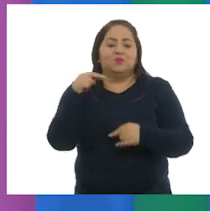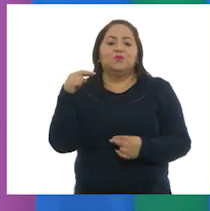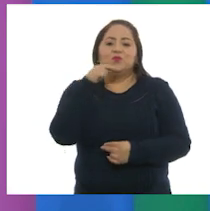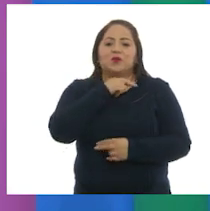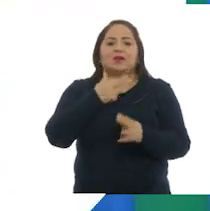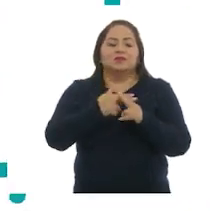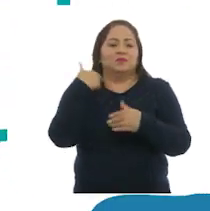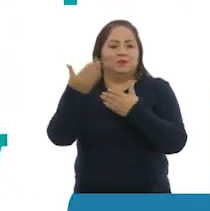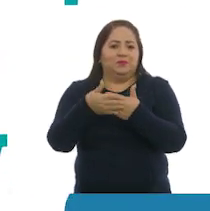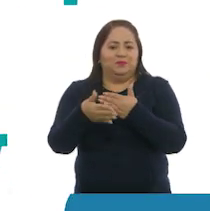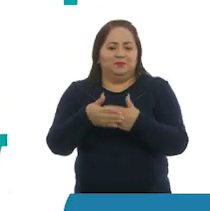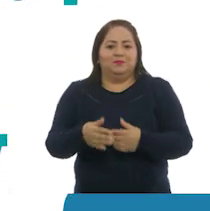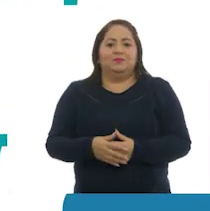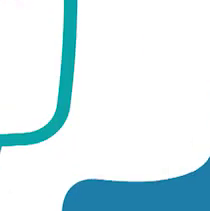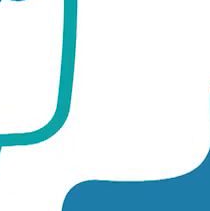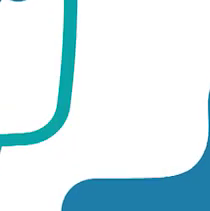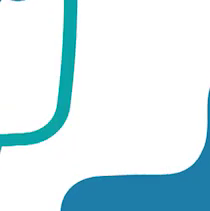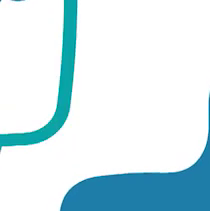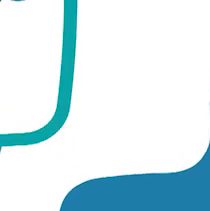hasta la próxima.